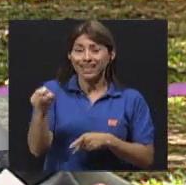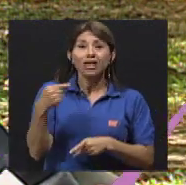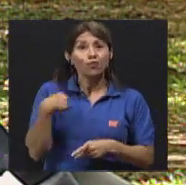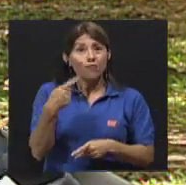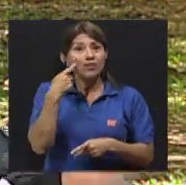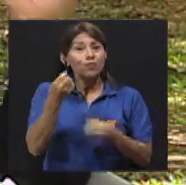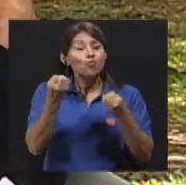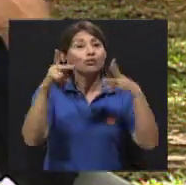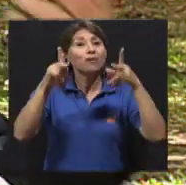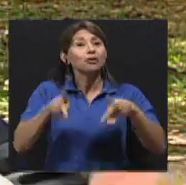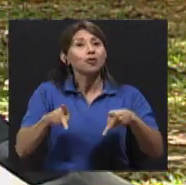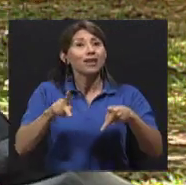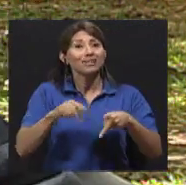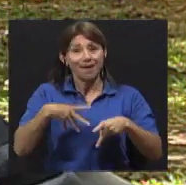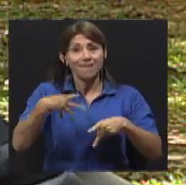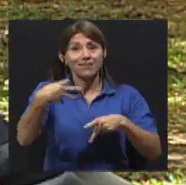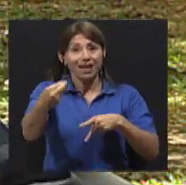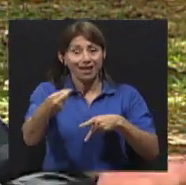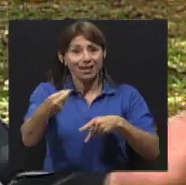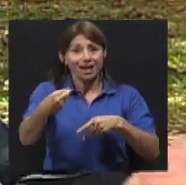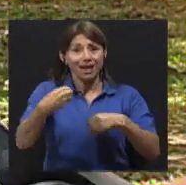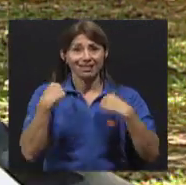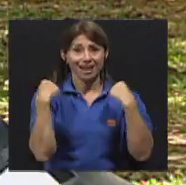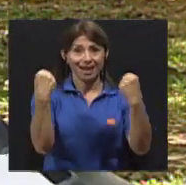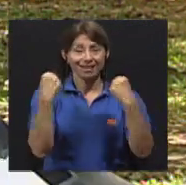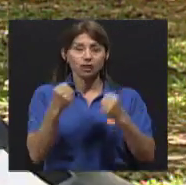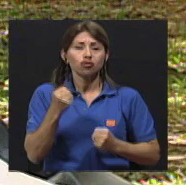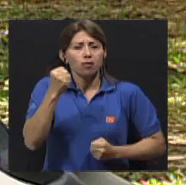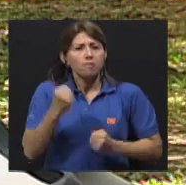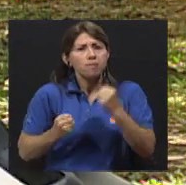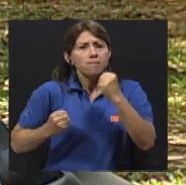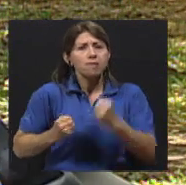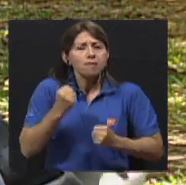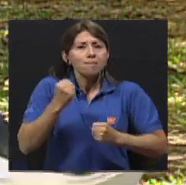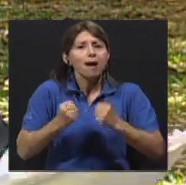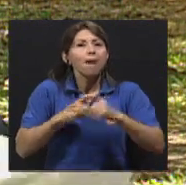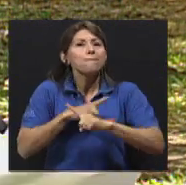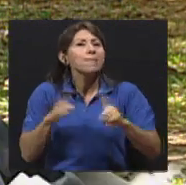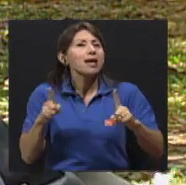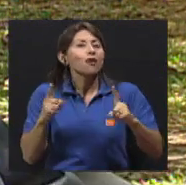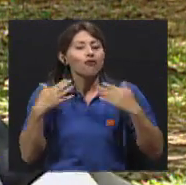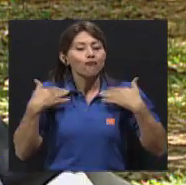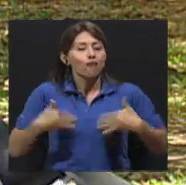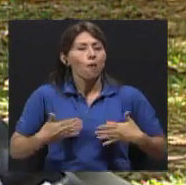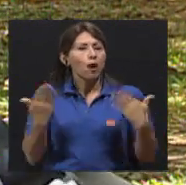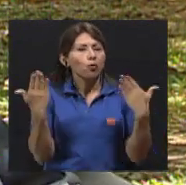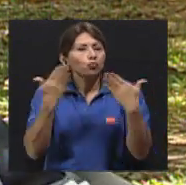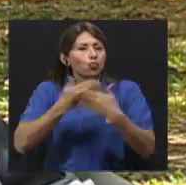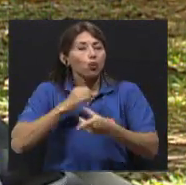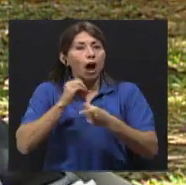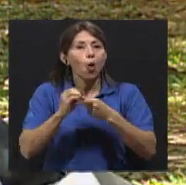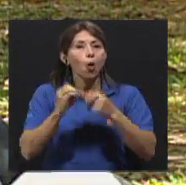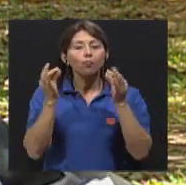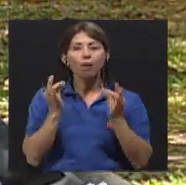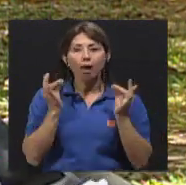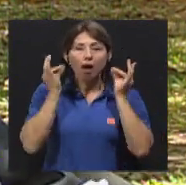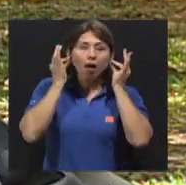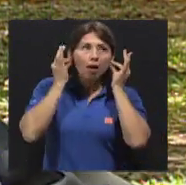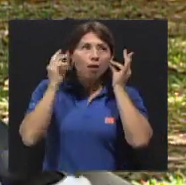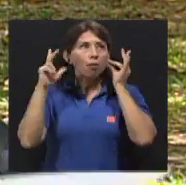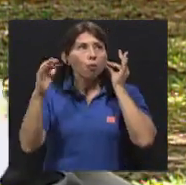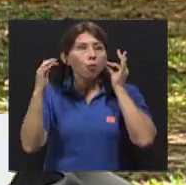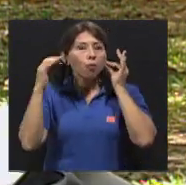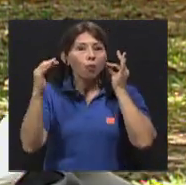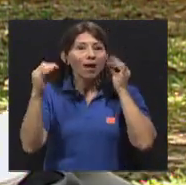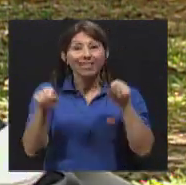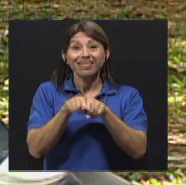y mujeres corriendo, pero con audífonos puestos y a veces con ropa oscura, como menciona mi compañera. Y también el comportamiento mal de los peatones de